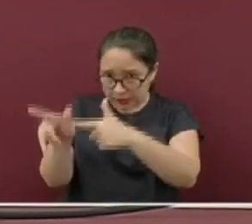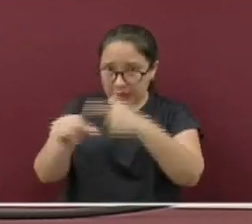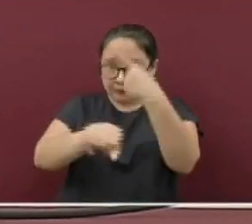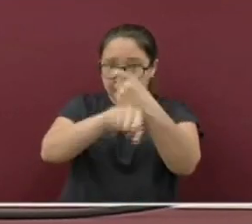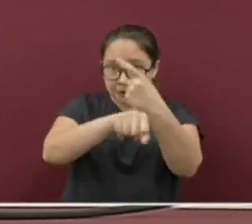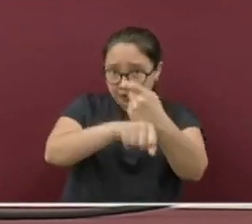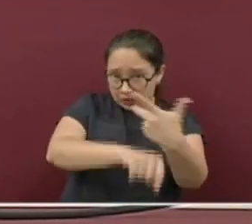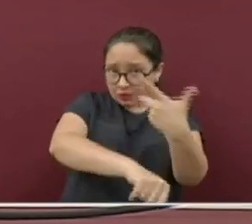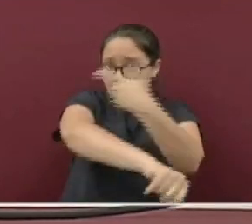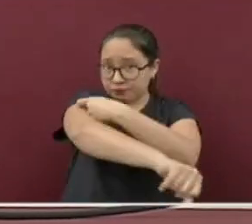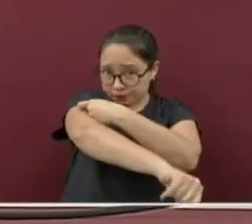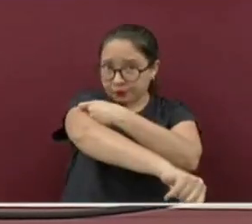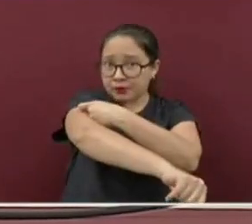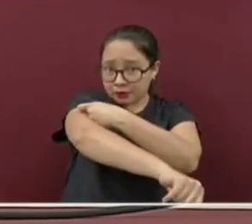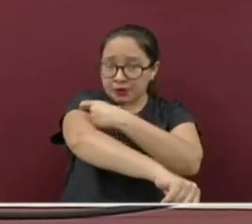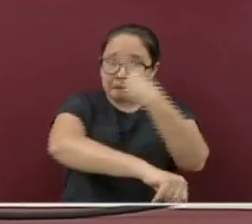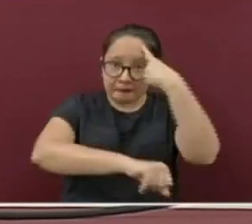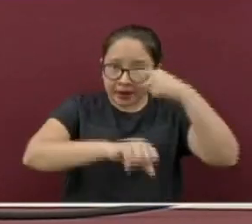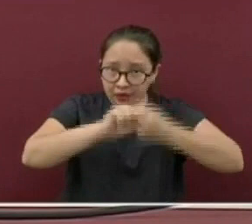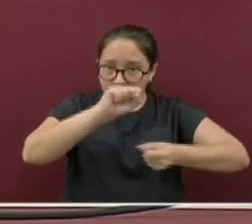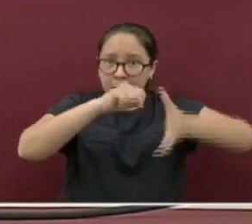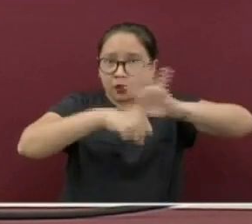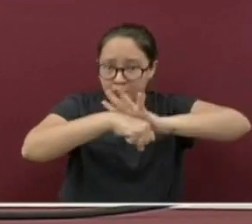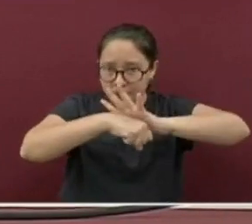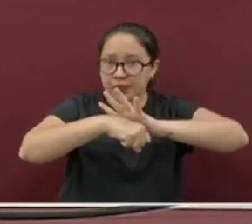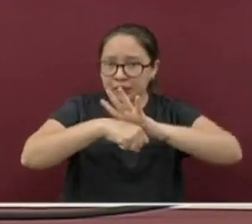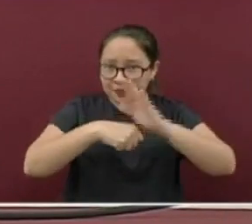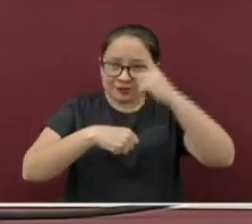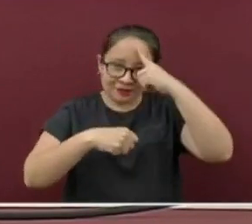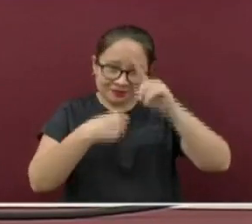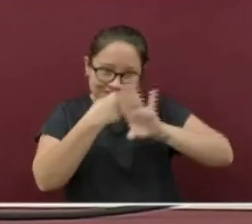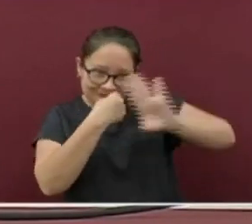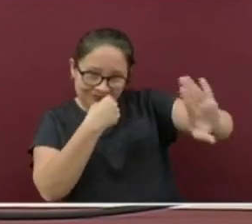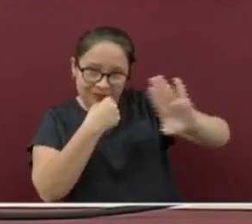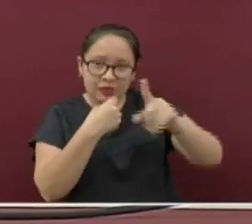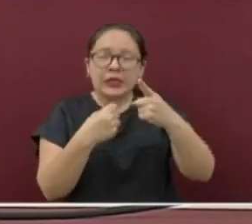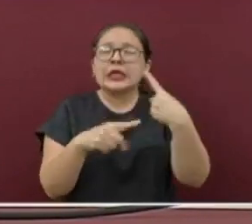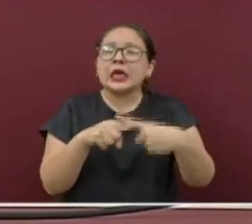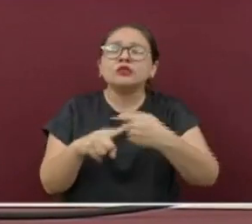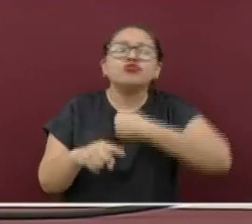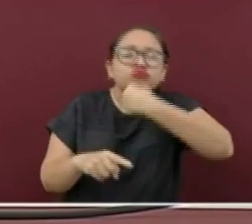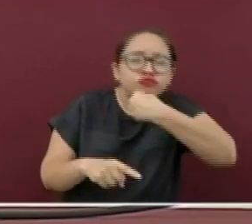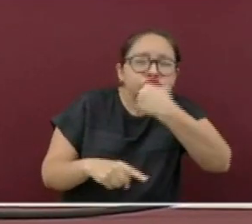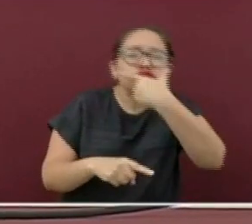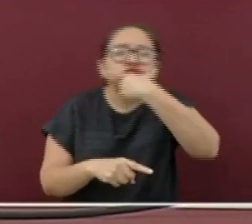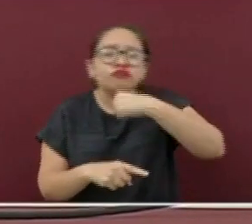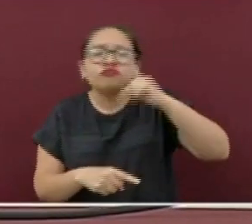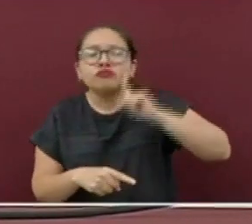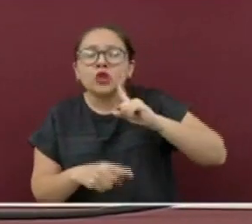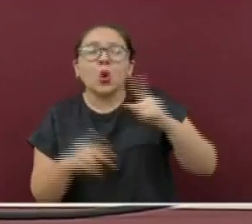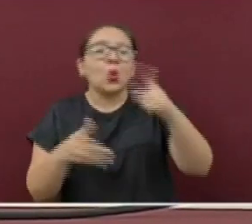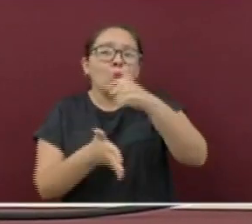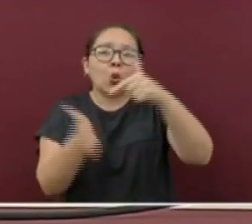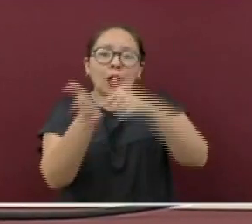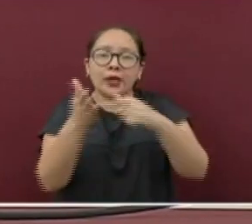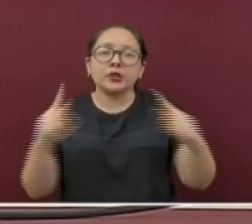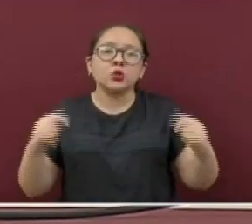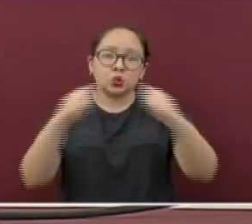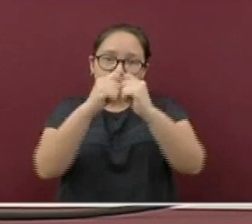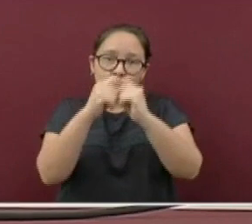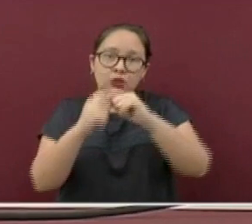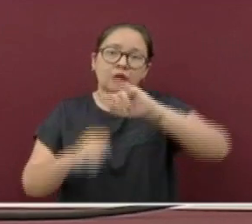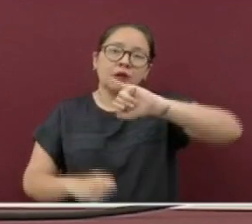primera dosis de la vacuna contra COVID-19 para adultos mayores en los municipios de Tuxpan, de